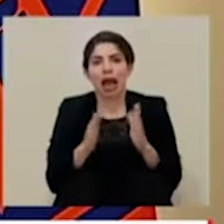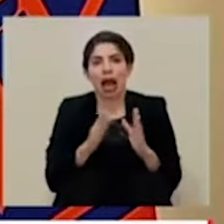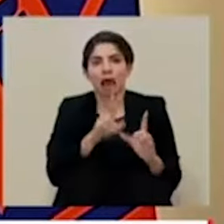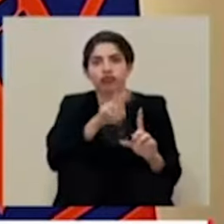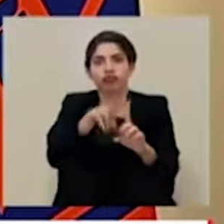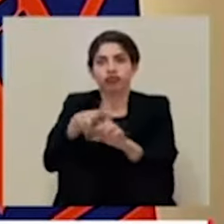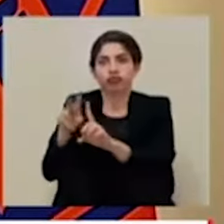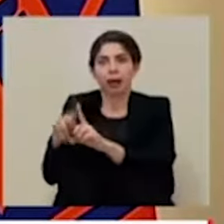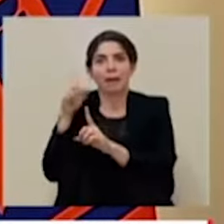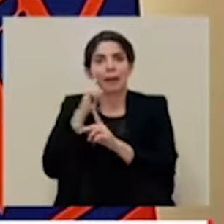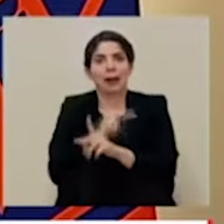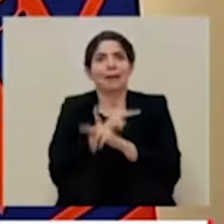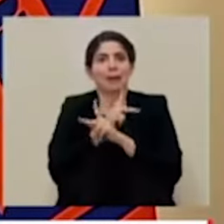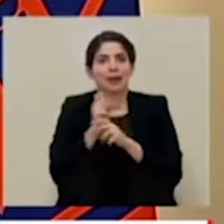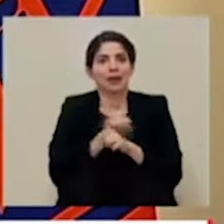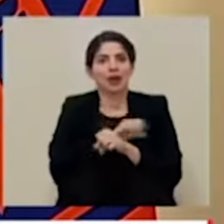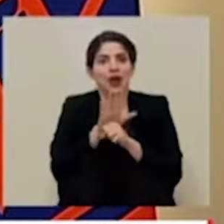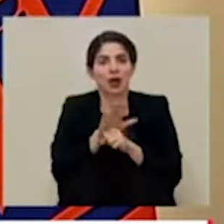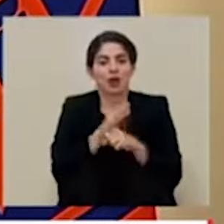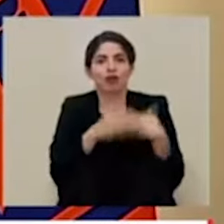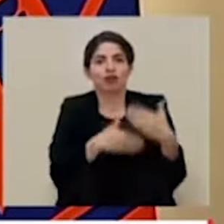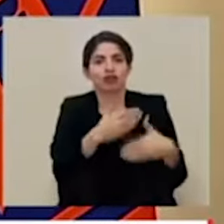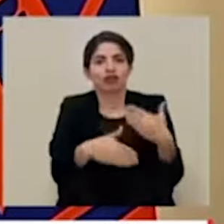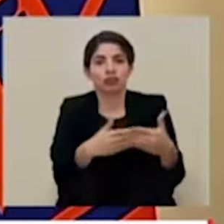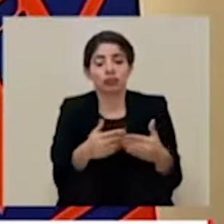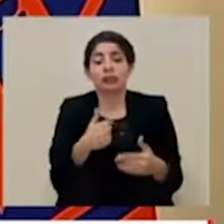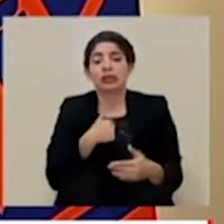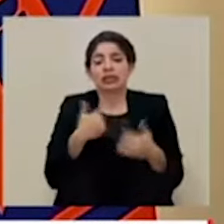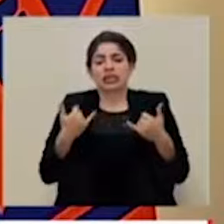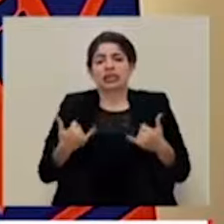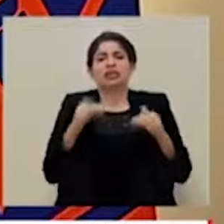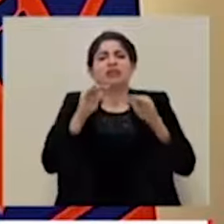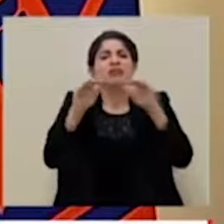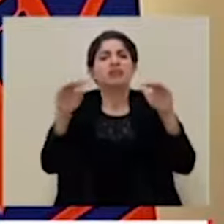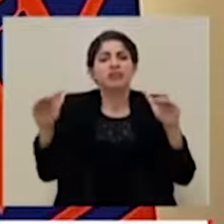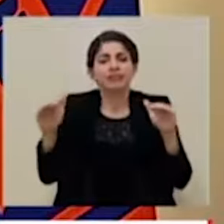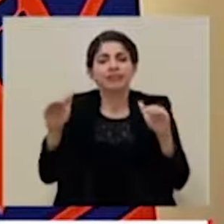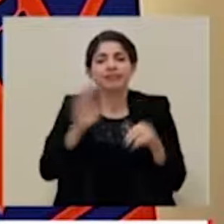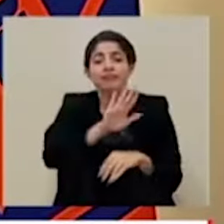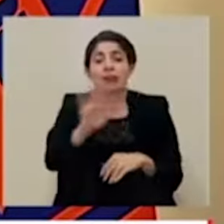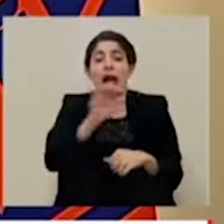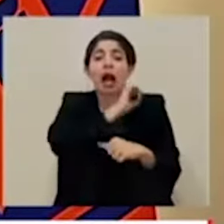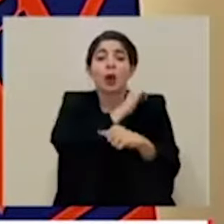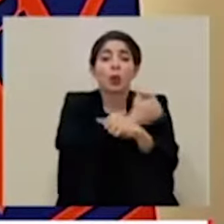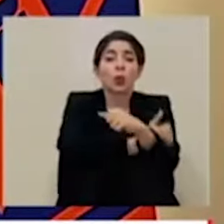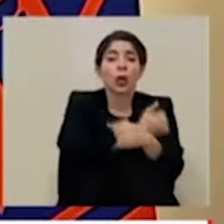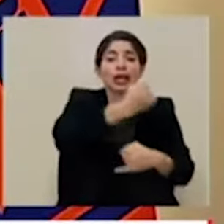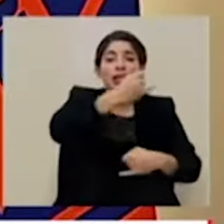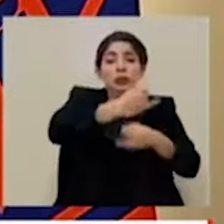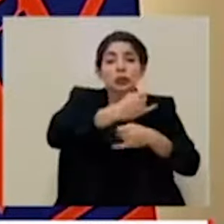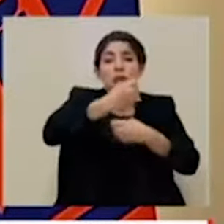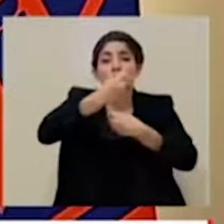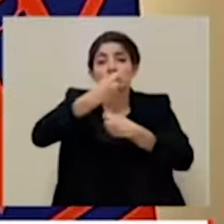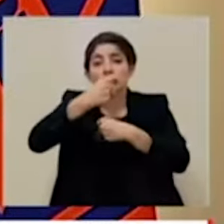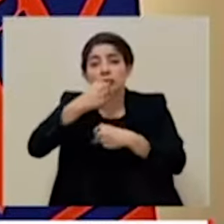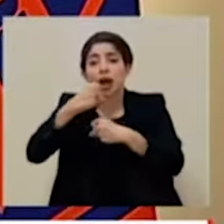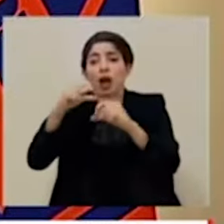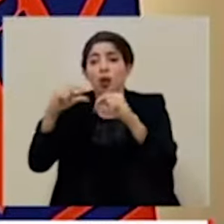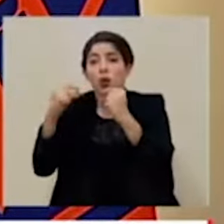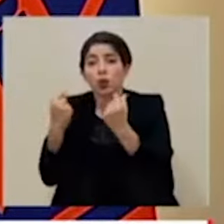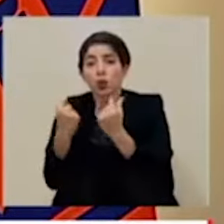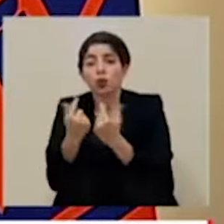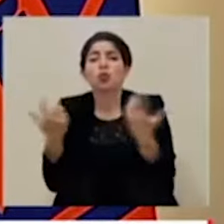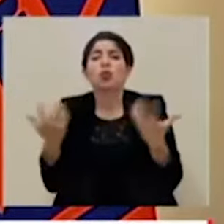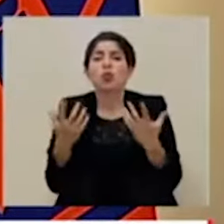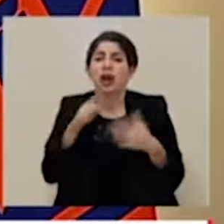prevención por COVID-19. Mi llamado acá para todas las autoridades institucionales, municipales y grupos organizados